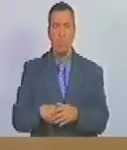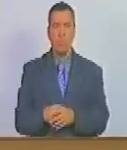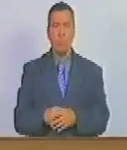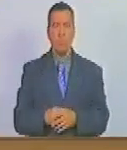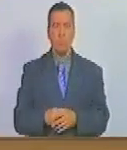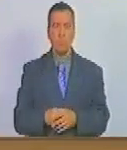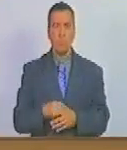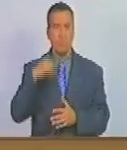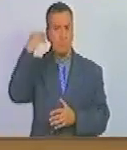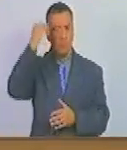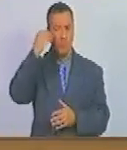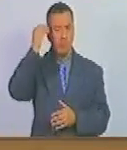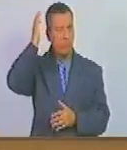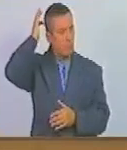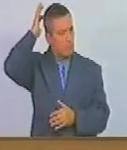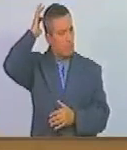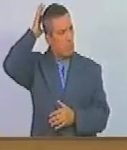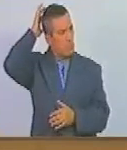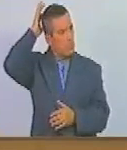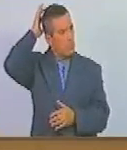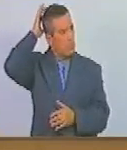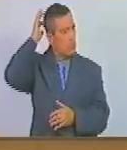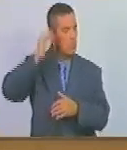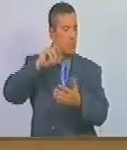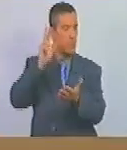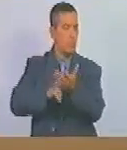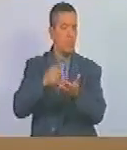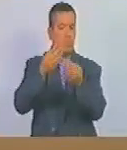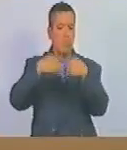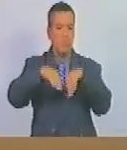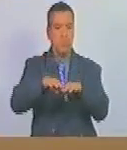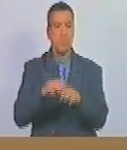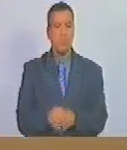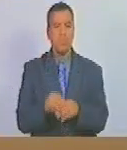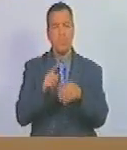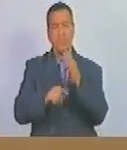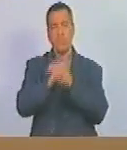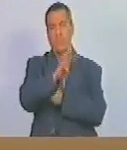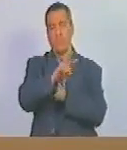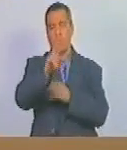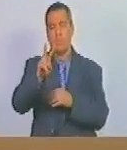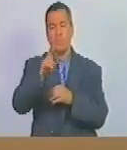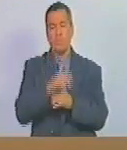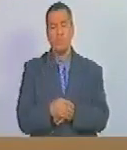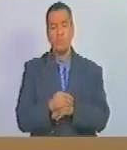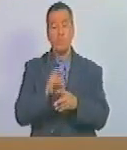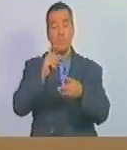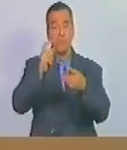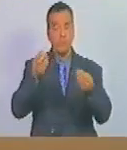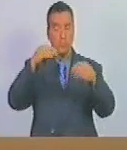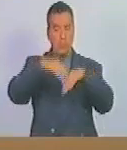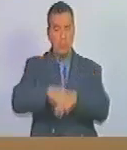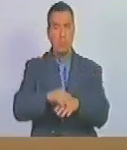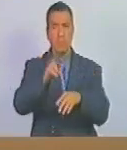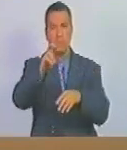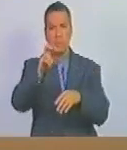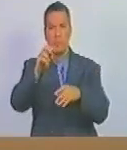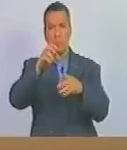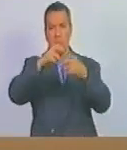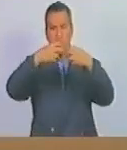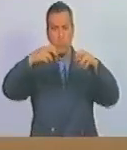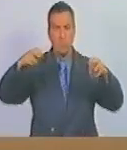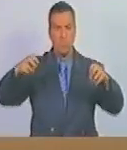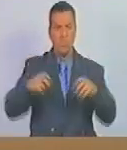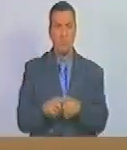en consideración aprobado siguiente cuadragésimo segundo se propone incorporar un nuevo acápice